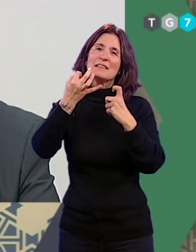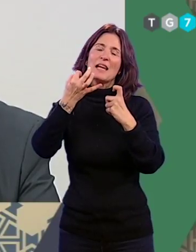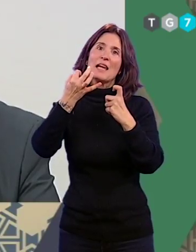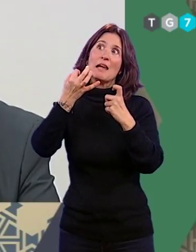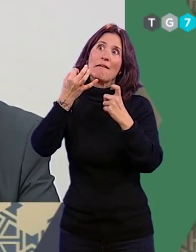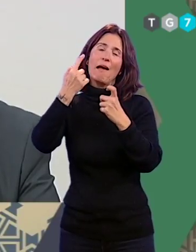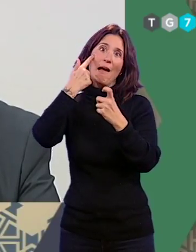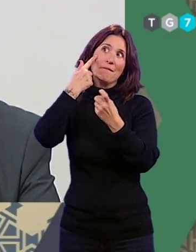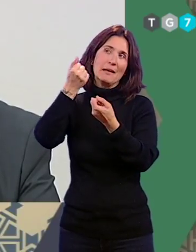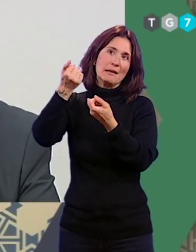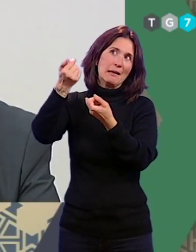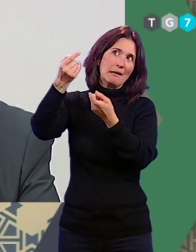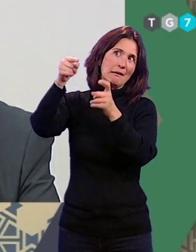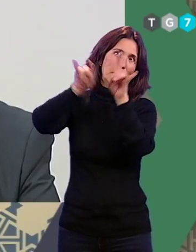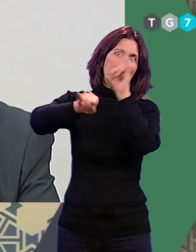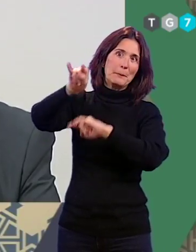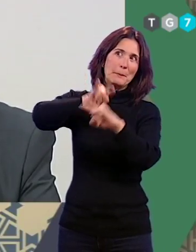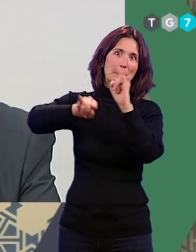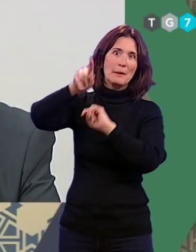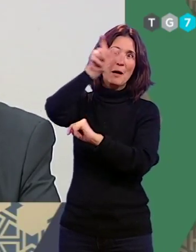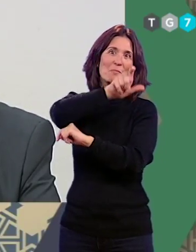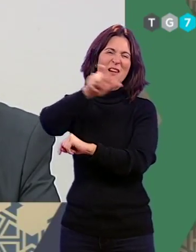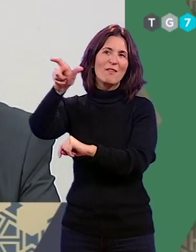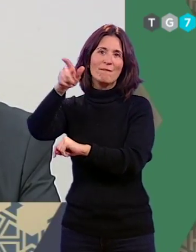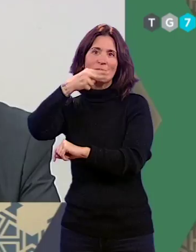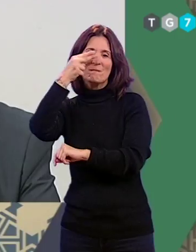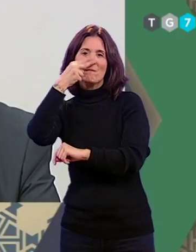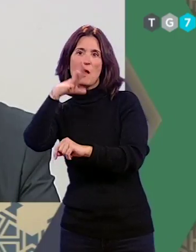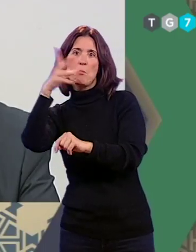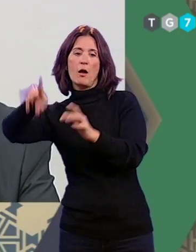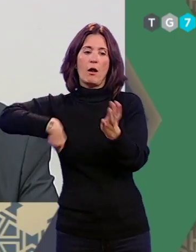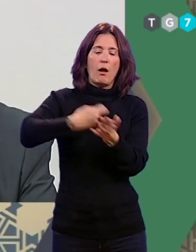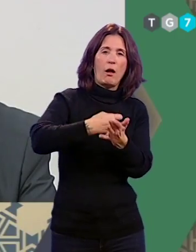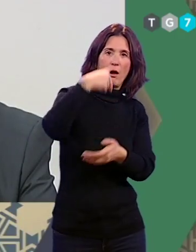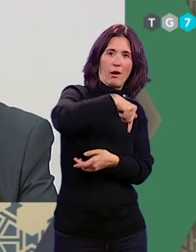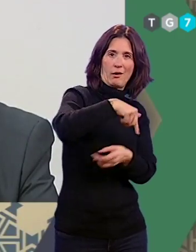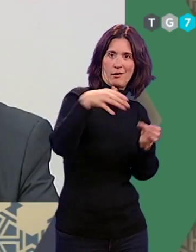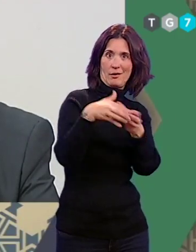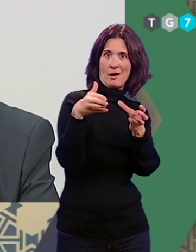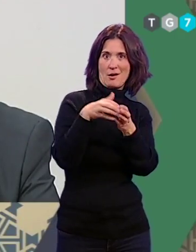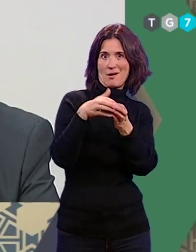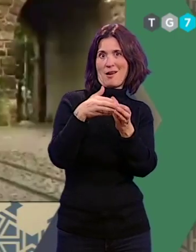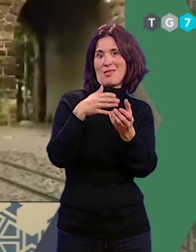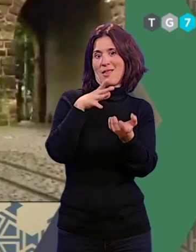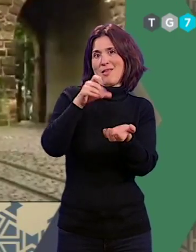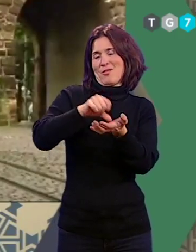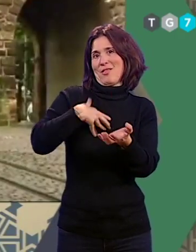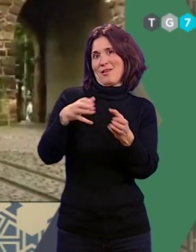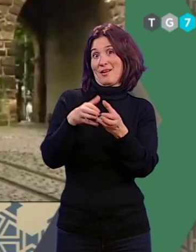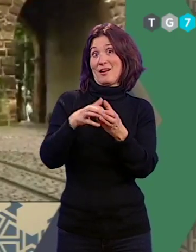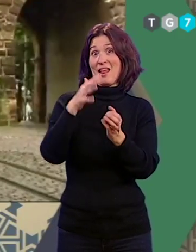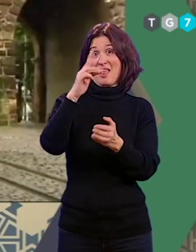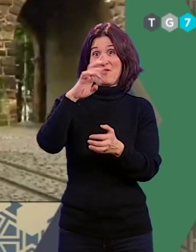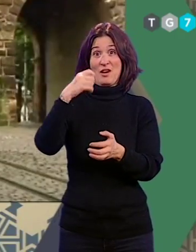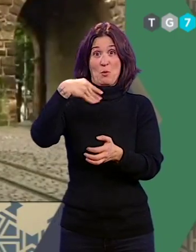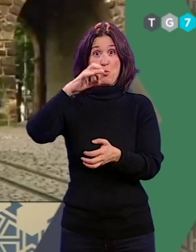dinero, dinerillos, gente interesada en invertir en esa sostenibilidad que ellos conocen muy bien en la ciudad de Granada. Friburgo es